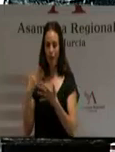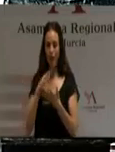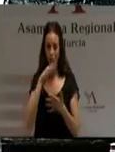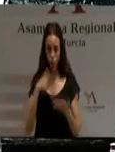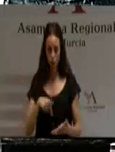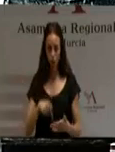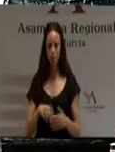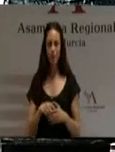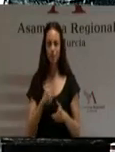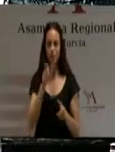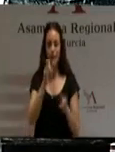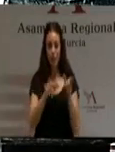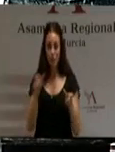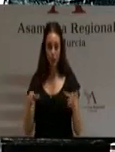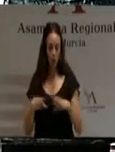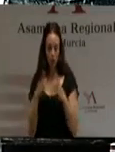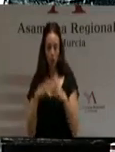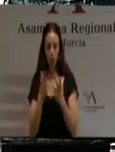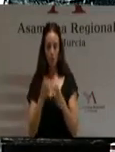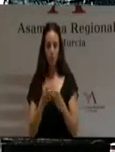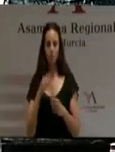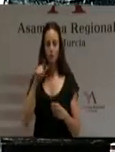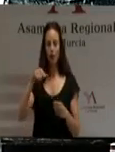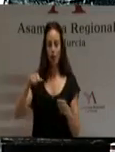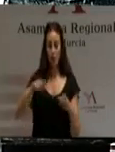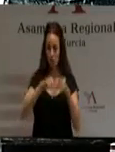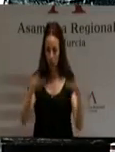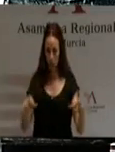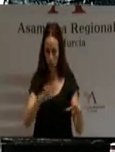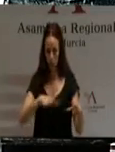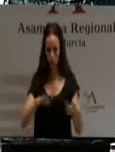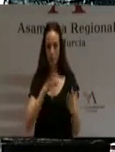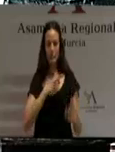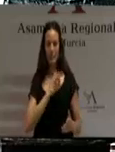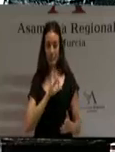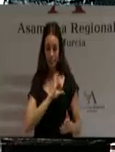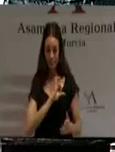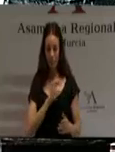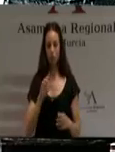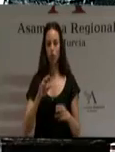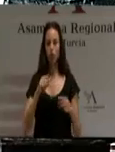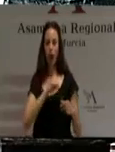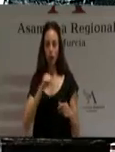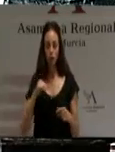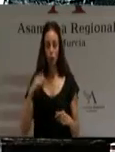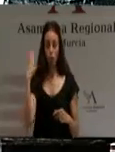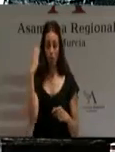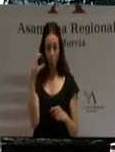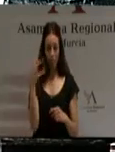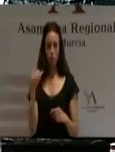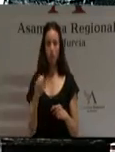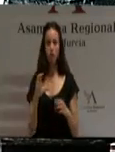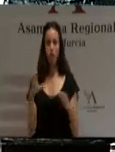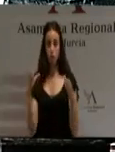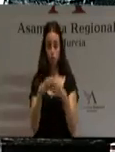colaboración con los agentes sociales. La patronal, los sindicatos, autónomos, CERMI, economía social, a quienes